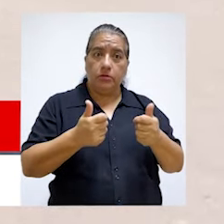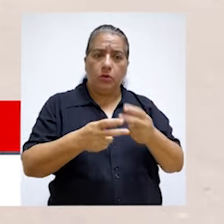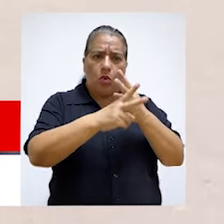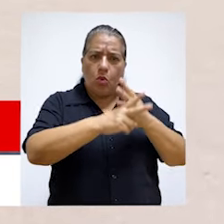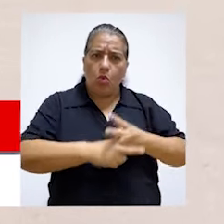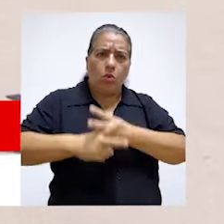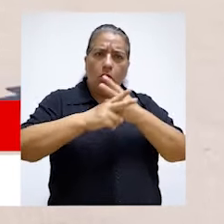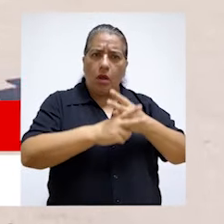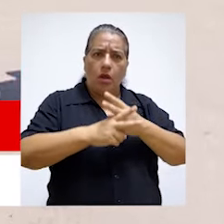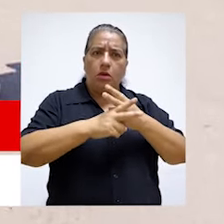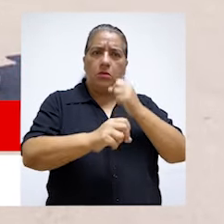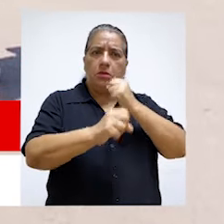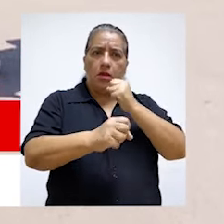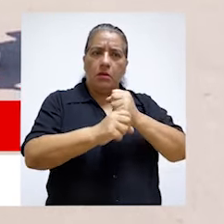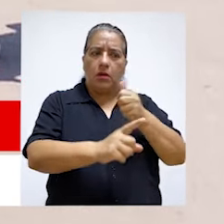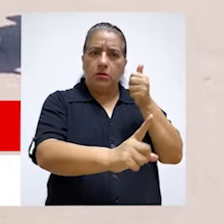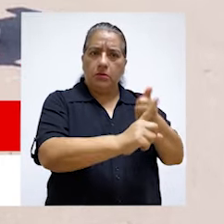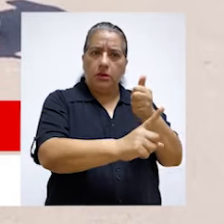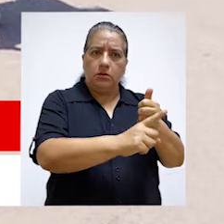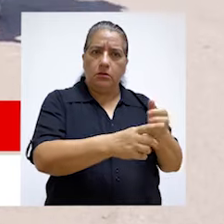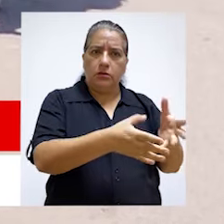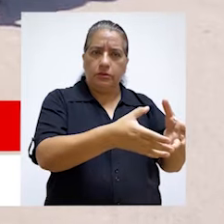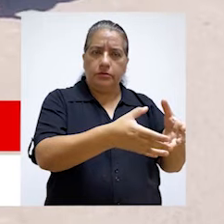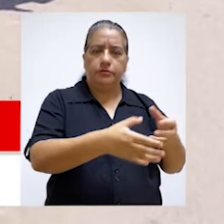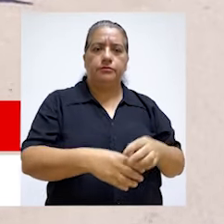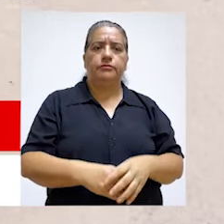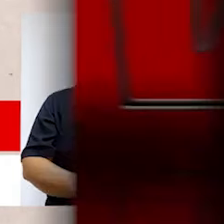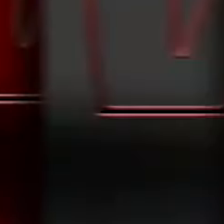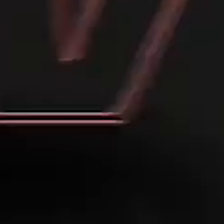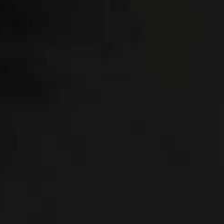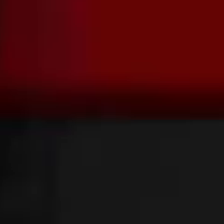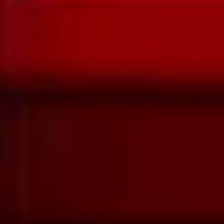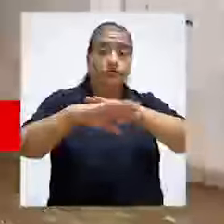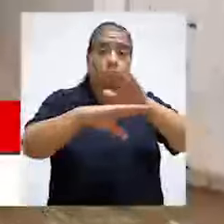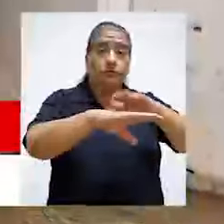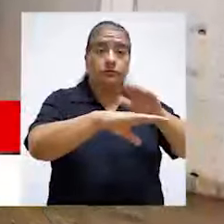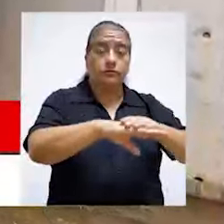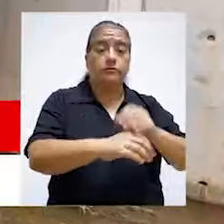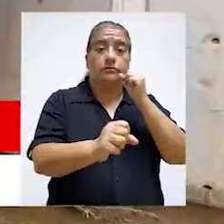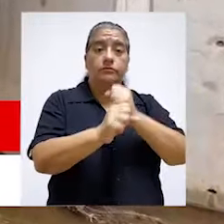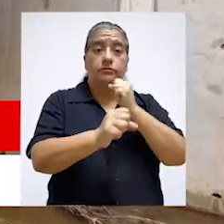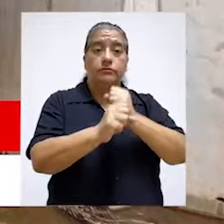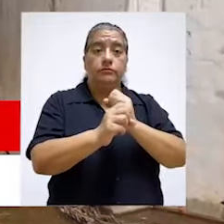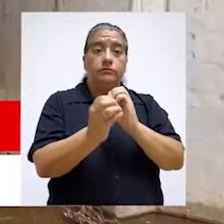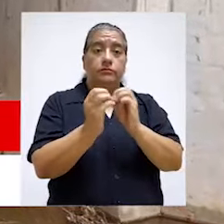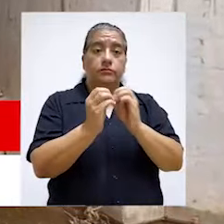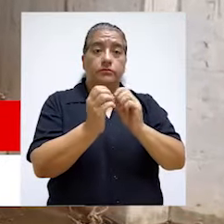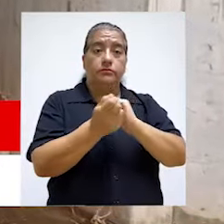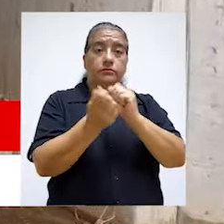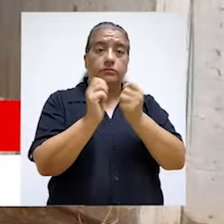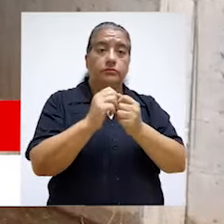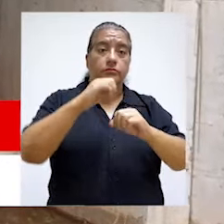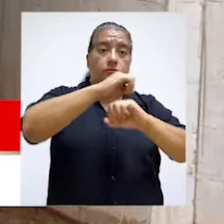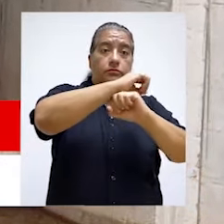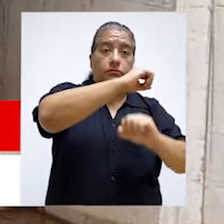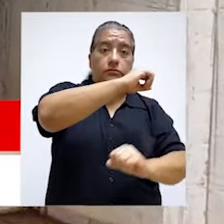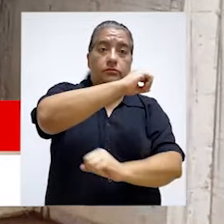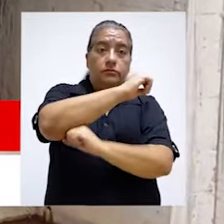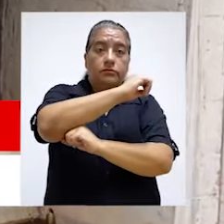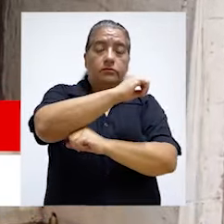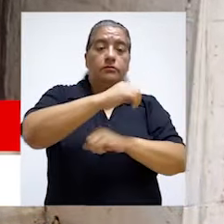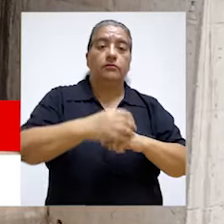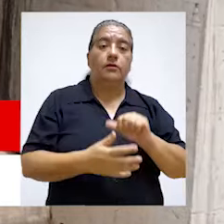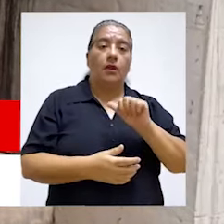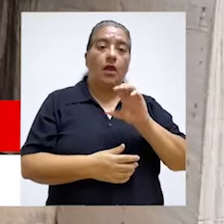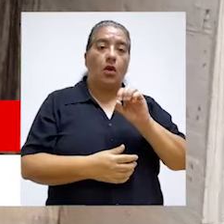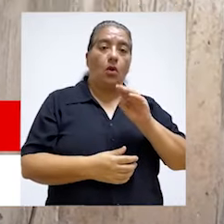que afectaría la correcta administración, operación y mantenimiento del mismo. Alertamos que los trabajos de renovación de los puentes en